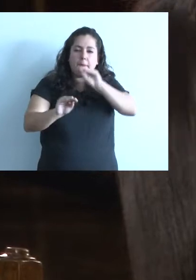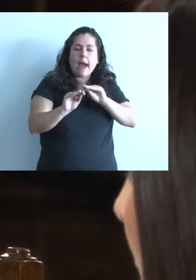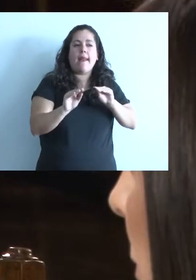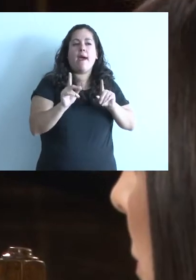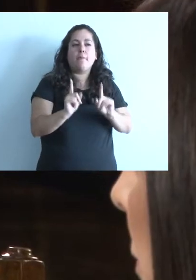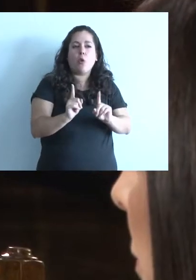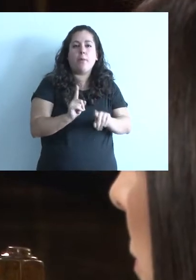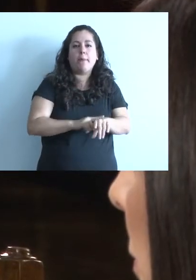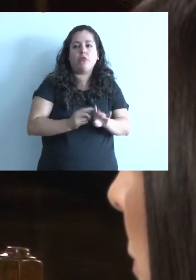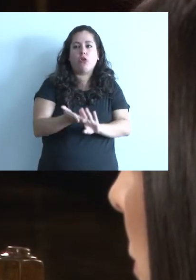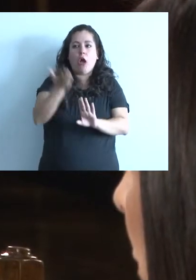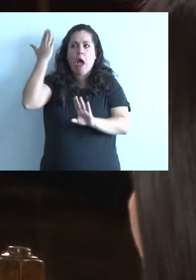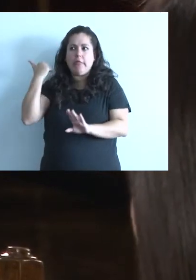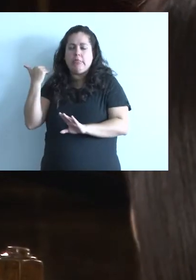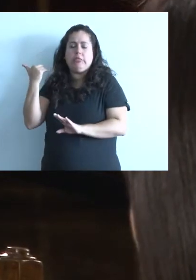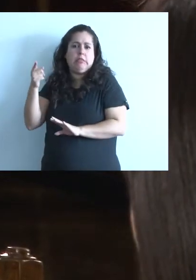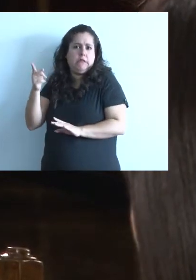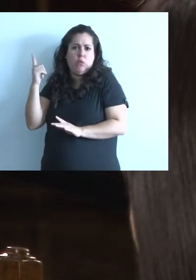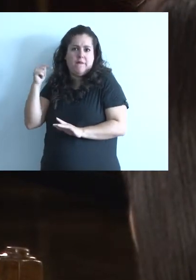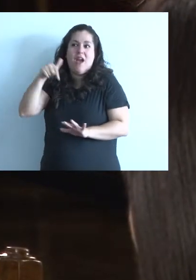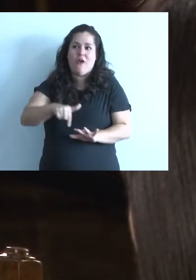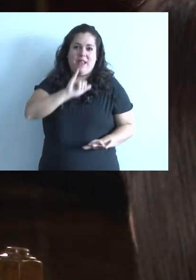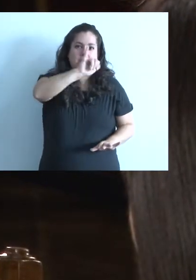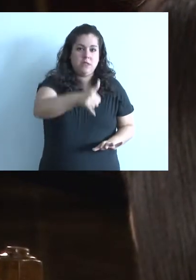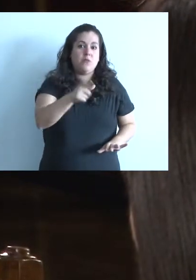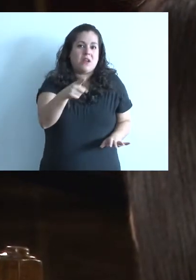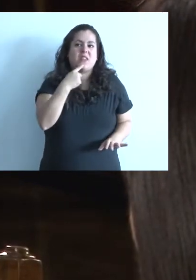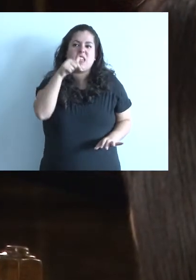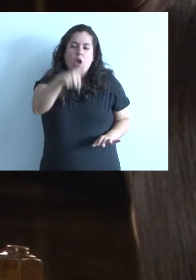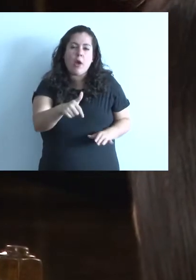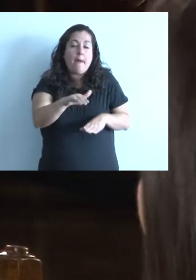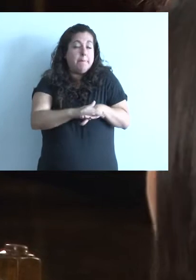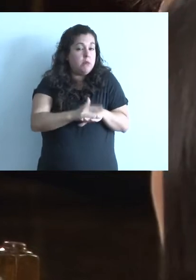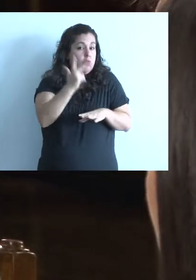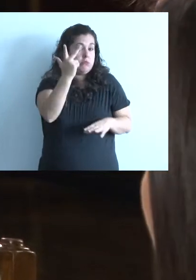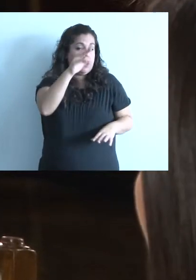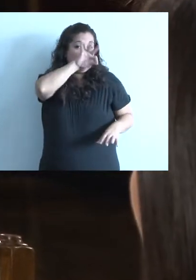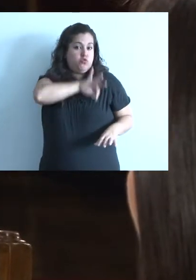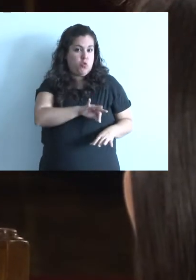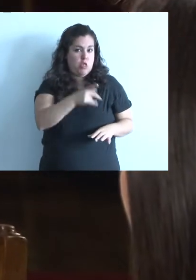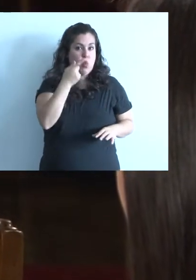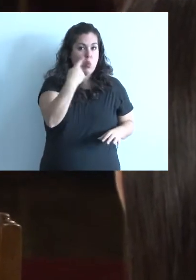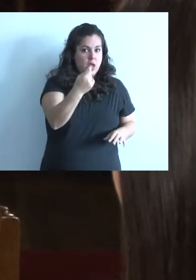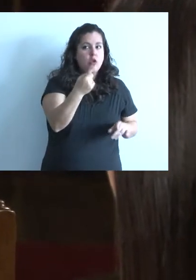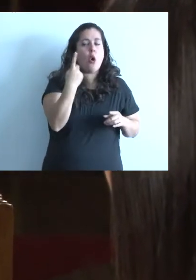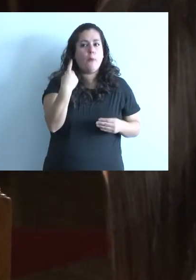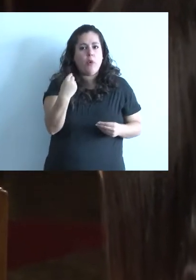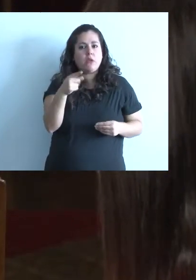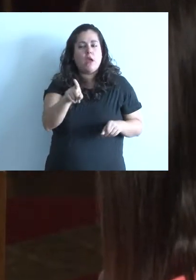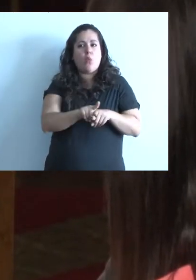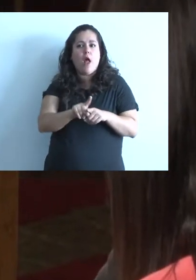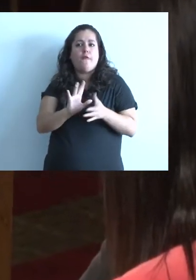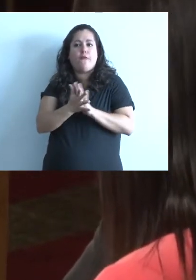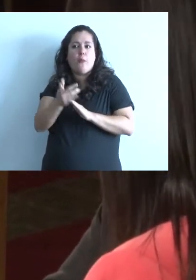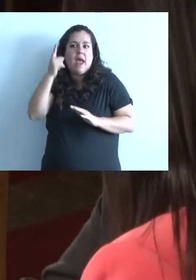ausencia muy grande. El proyecto plantea que sean tres jubilaciones mínimas, que esto, en fin, es una visión